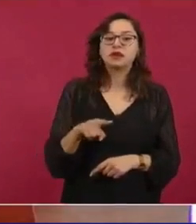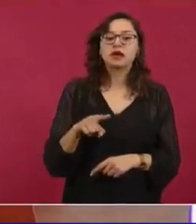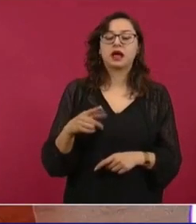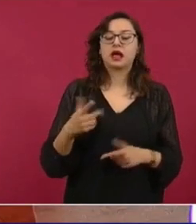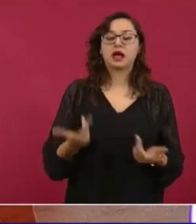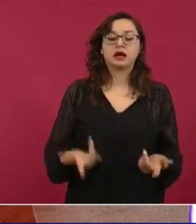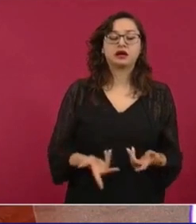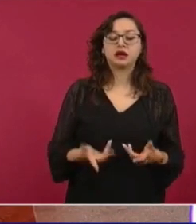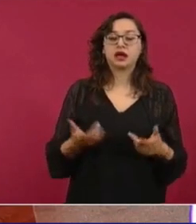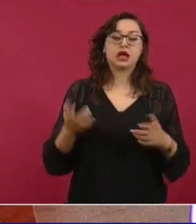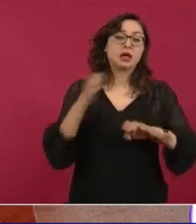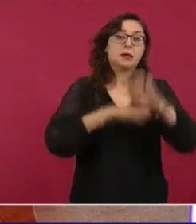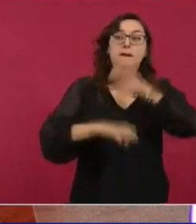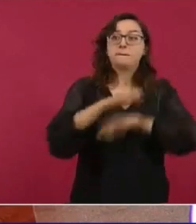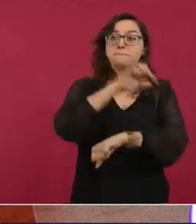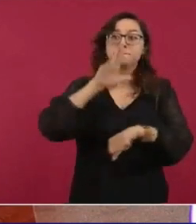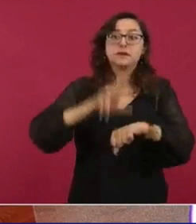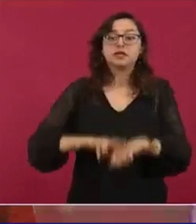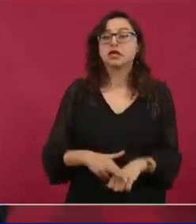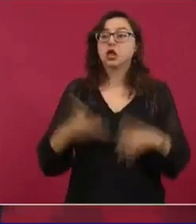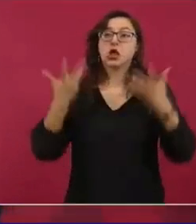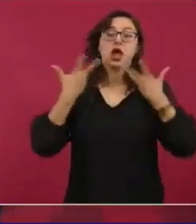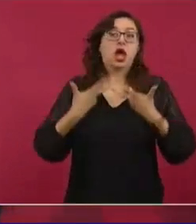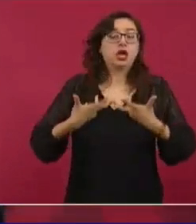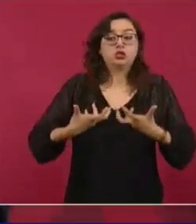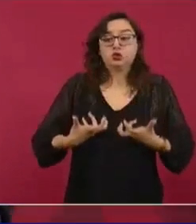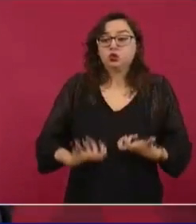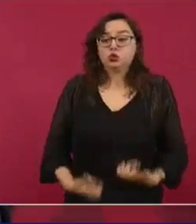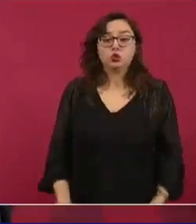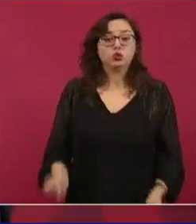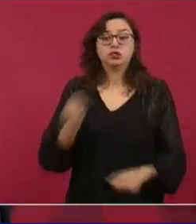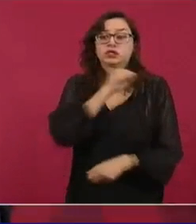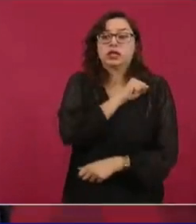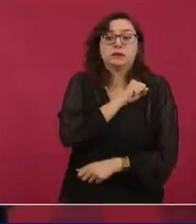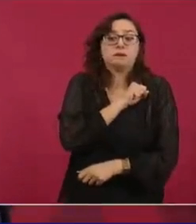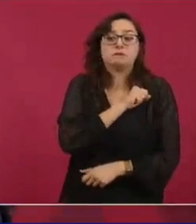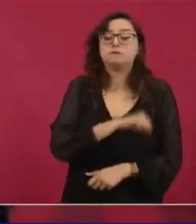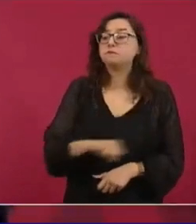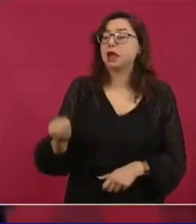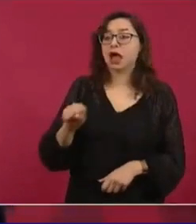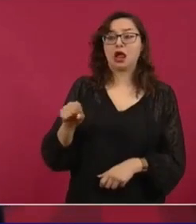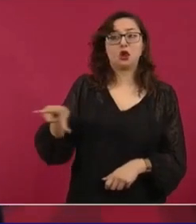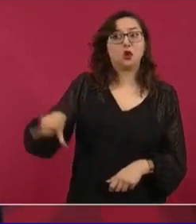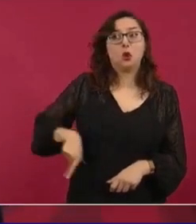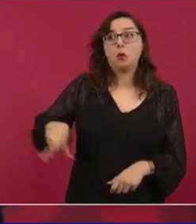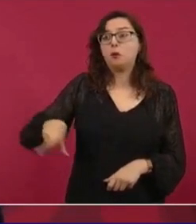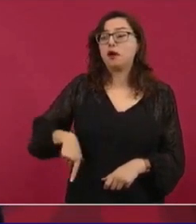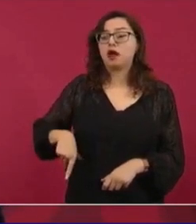se asusta la inversión, pues si fuésemos estrictos